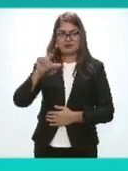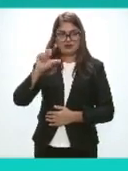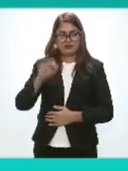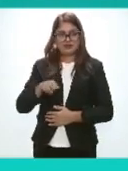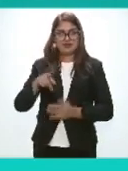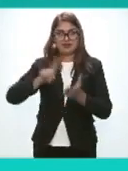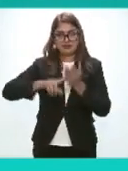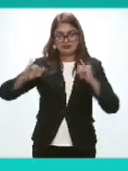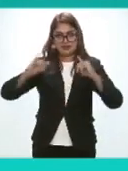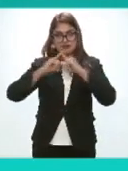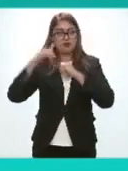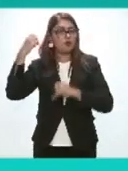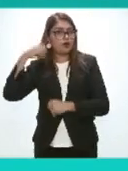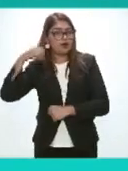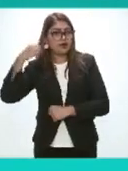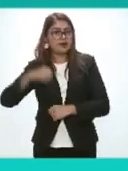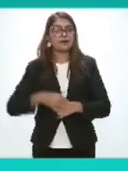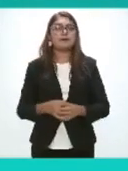Oaxaca